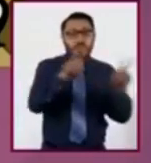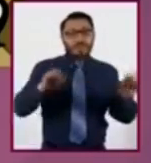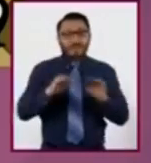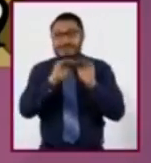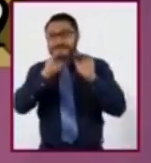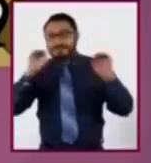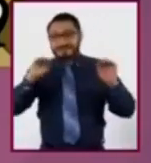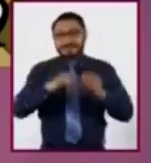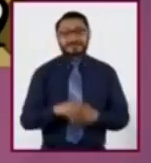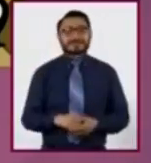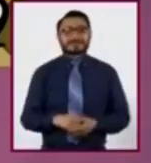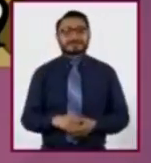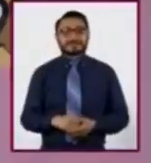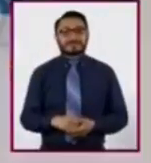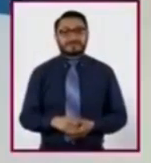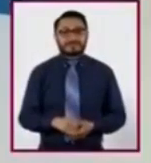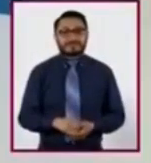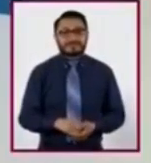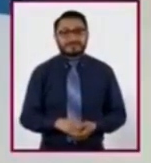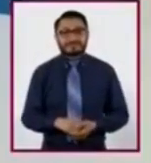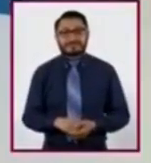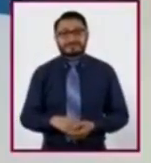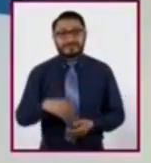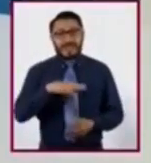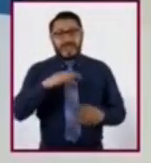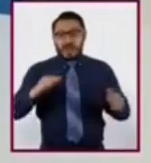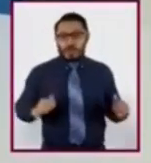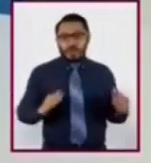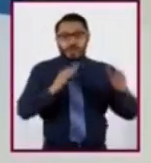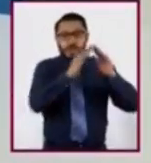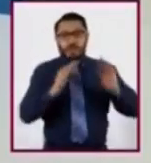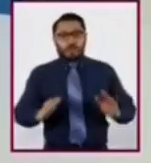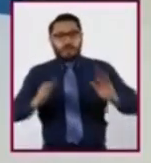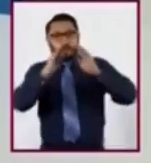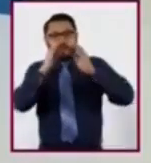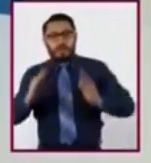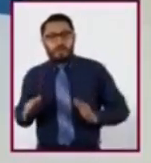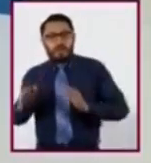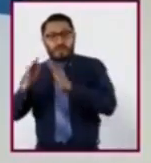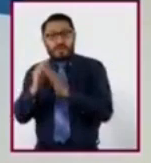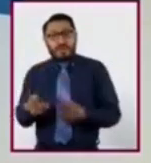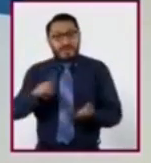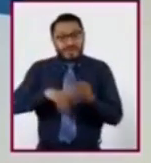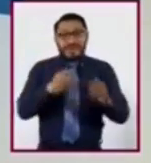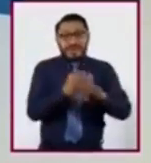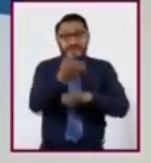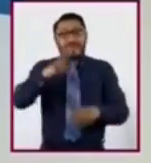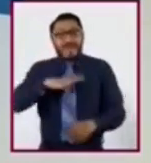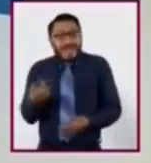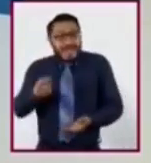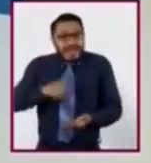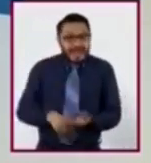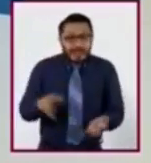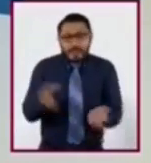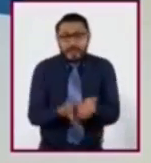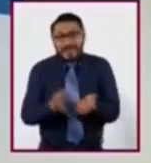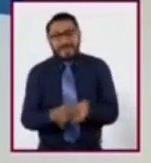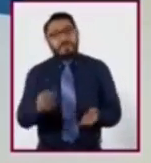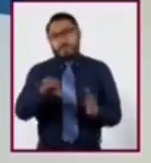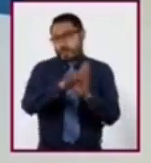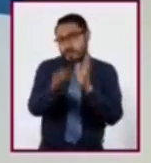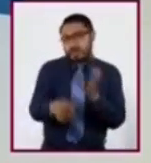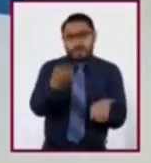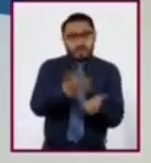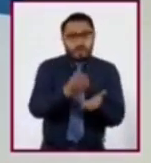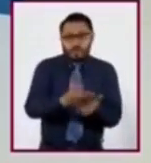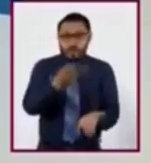planicies y las mesetas. Las montañas del estado contienen en su interior numerosos minerales, como el oro, la plata